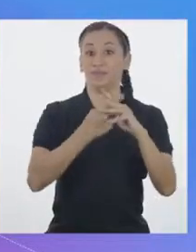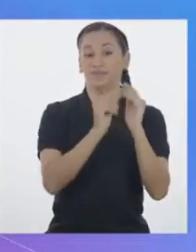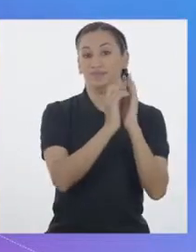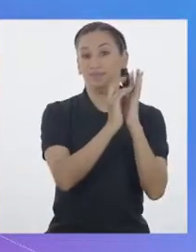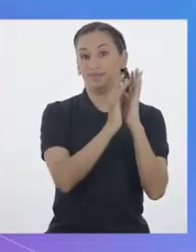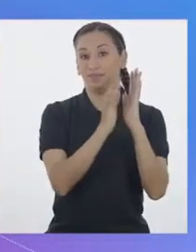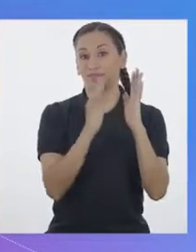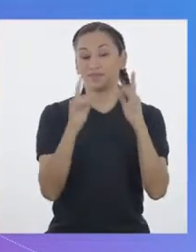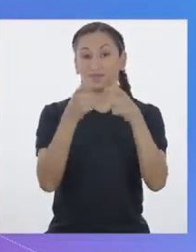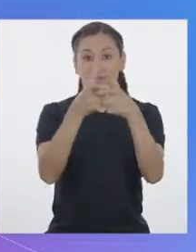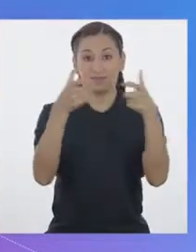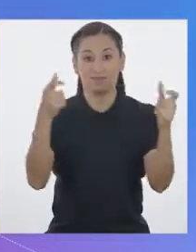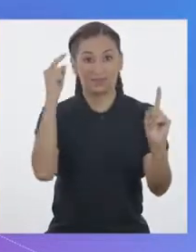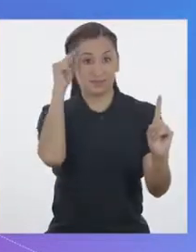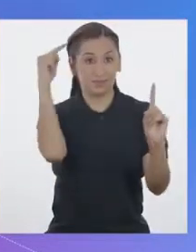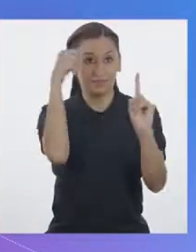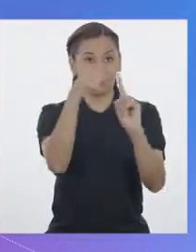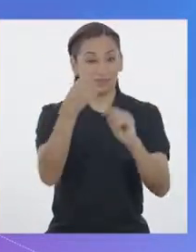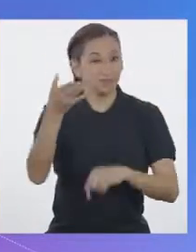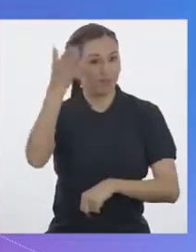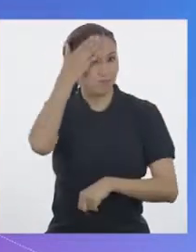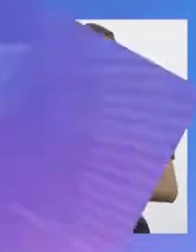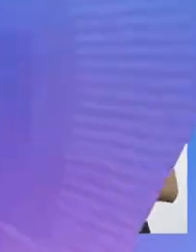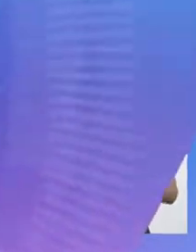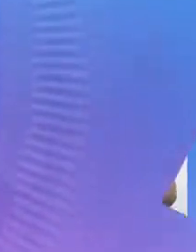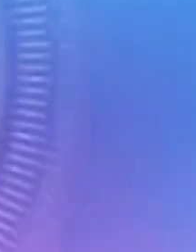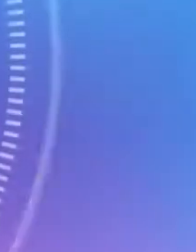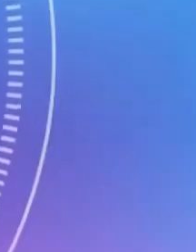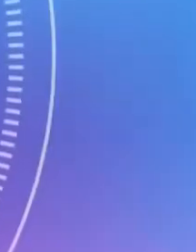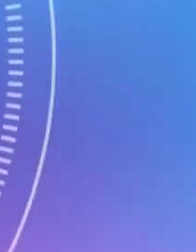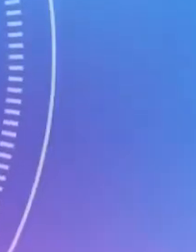Iniciando el gran desafío del saber.